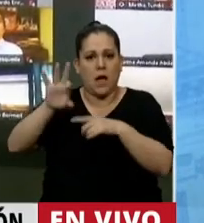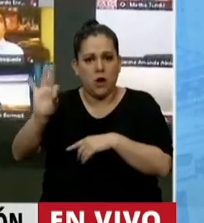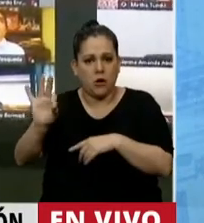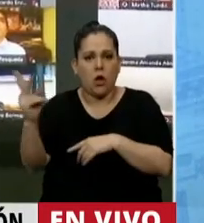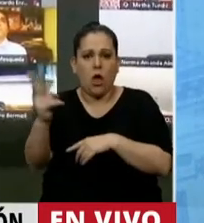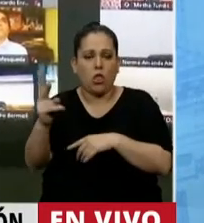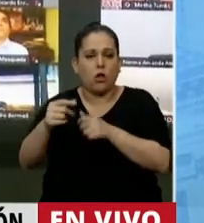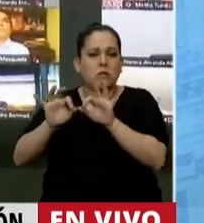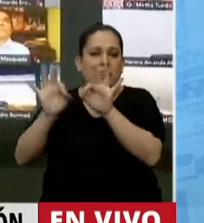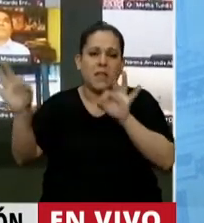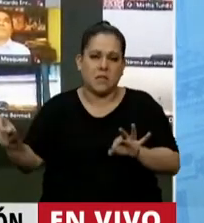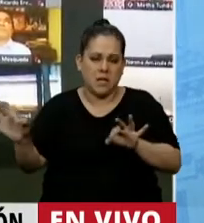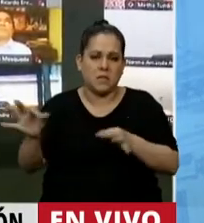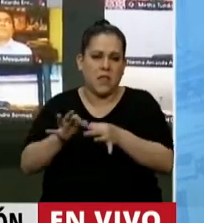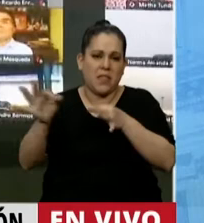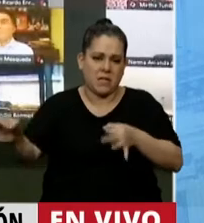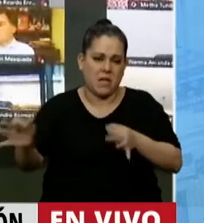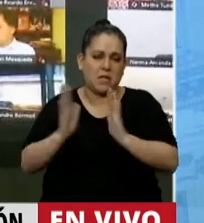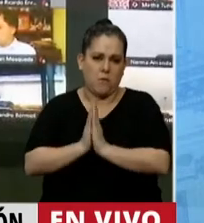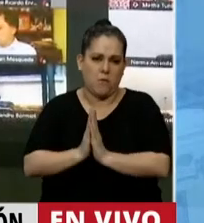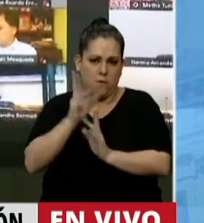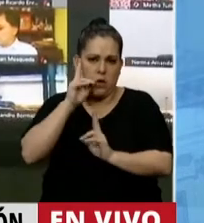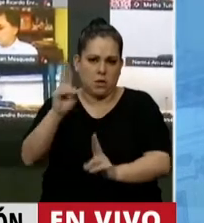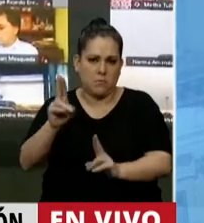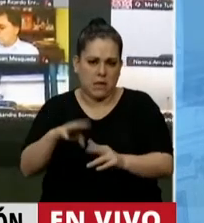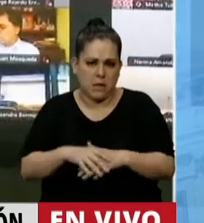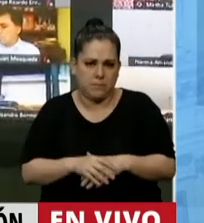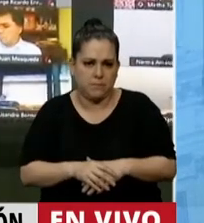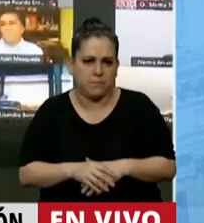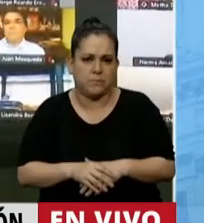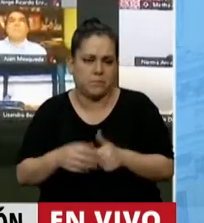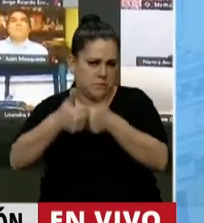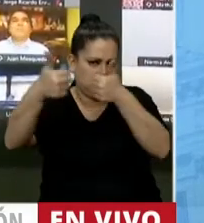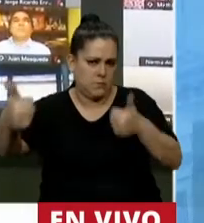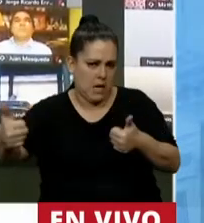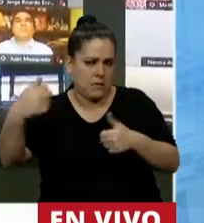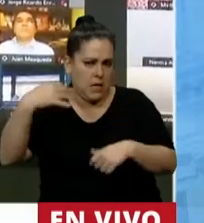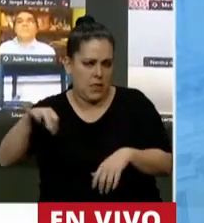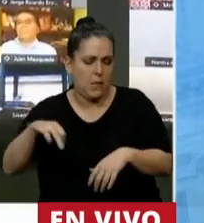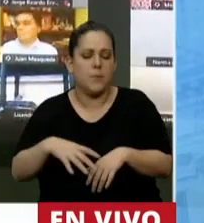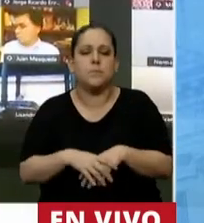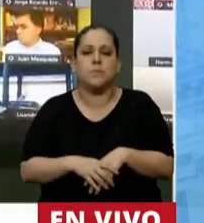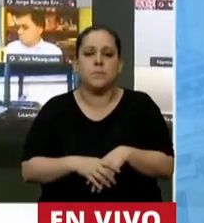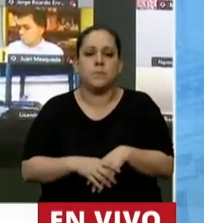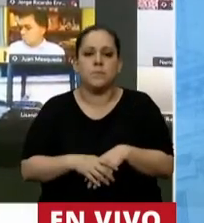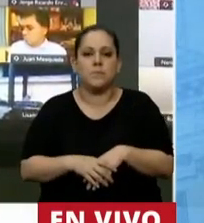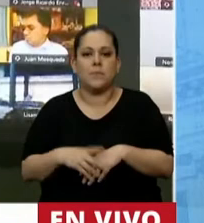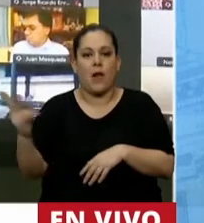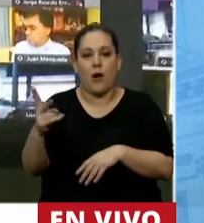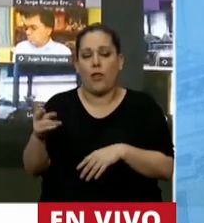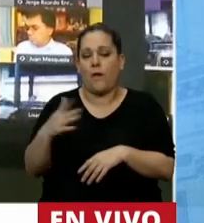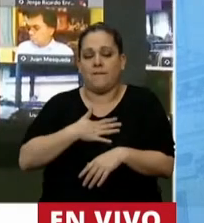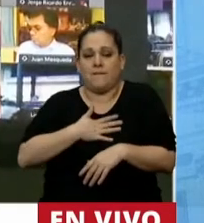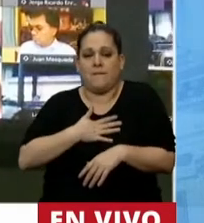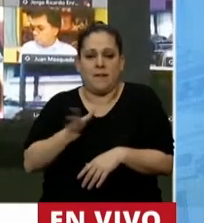por la distancia. Gracias. Disculpe la interrupción, diputada Scaglia. Se quieren mucho, mis